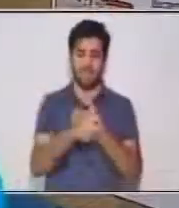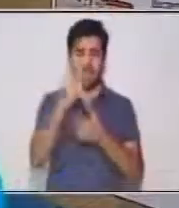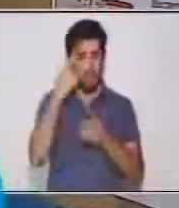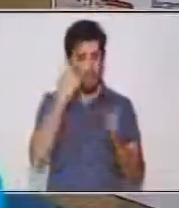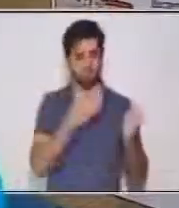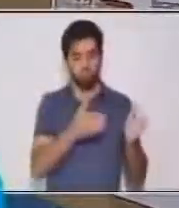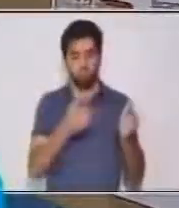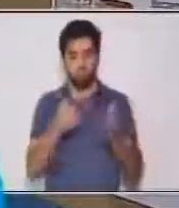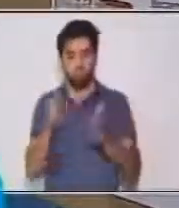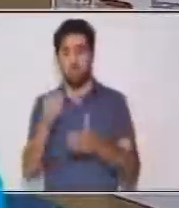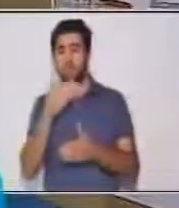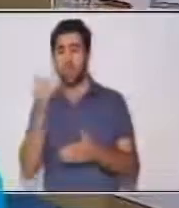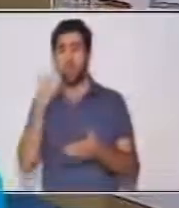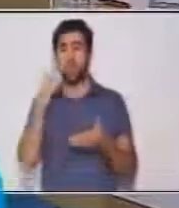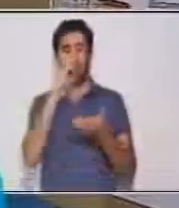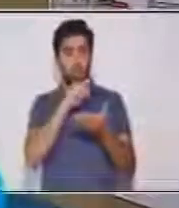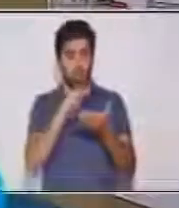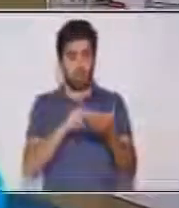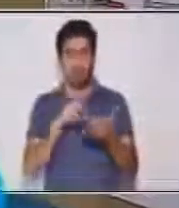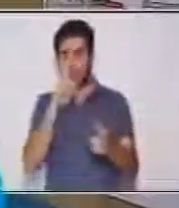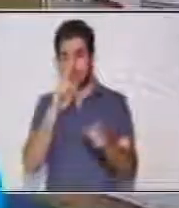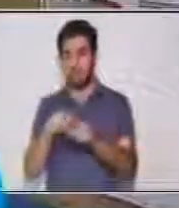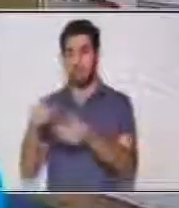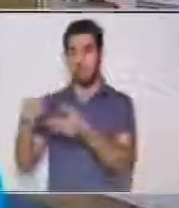un diccionario que te saque de las dudas. Gracias.